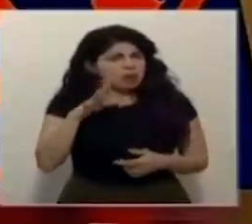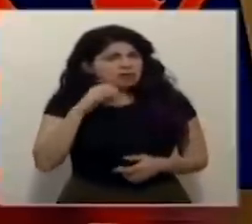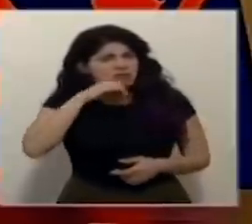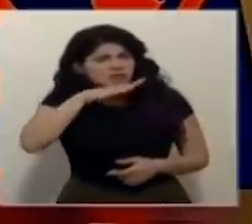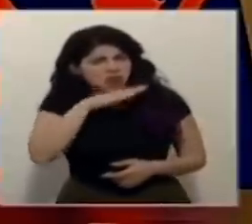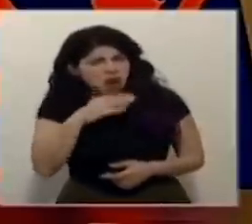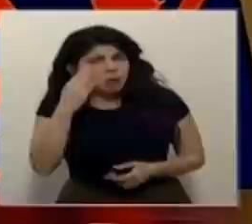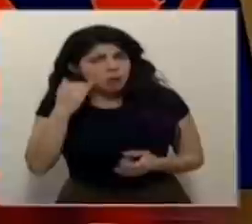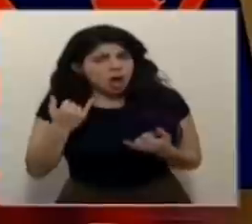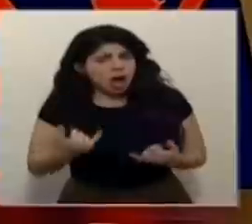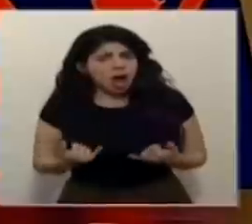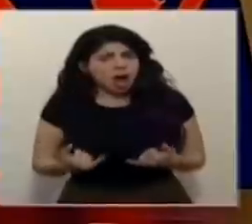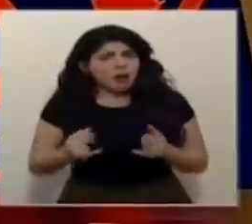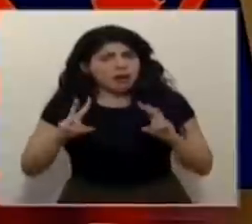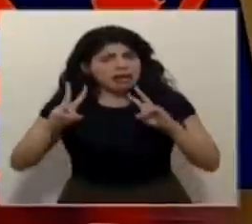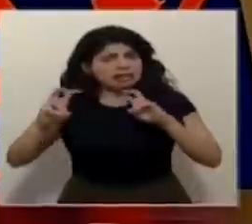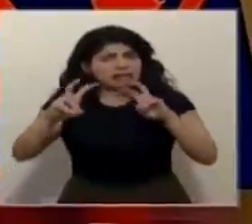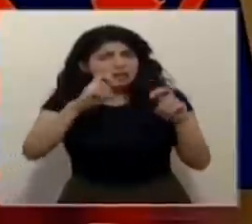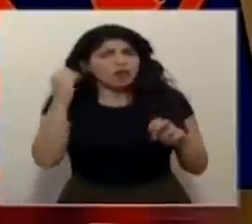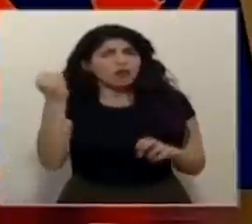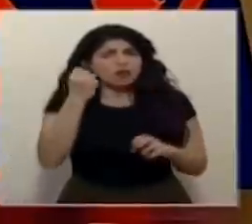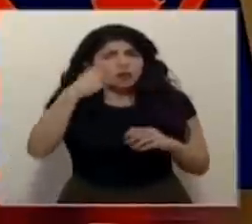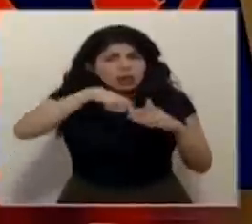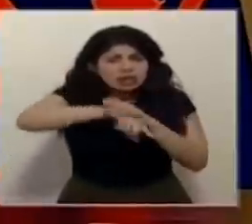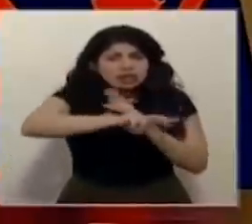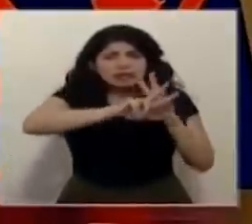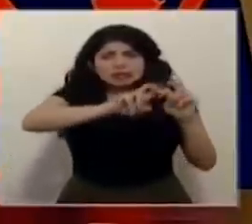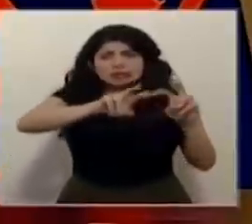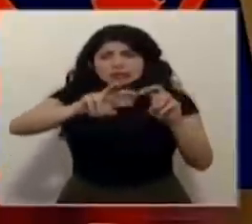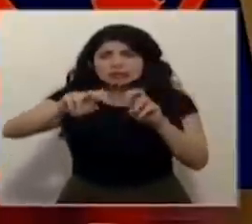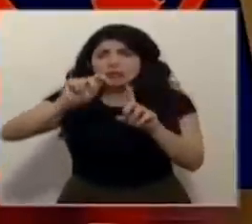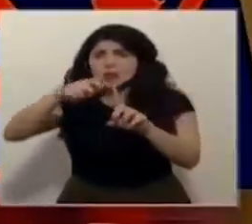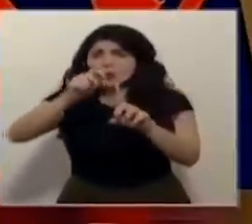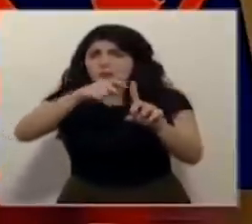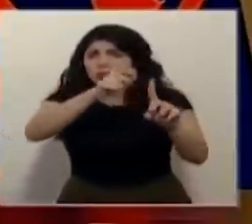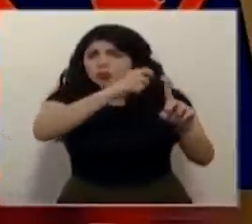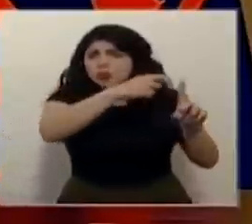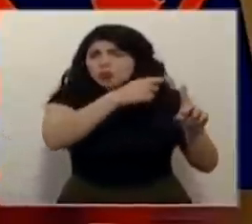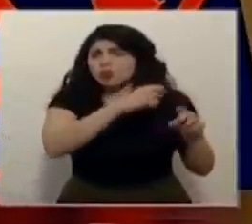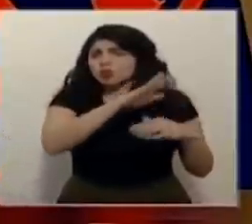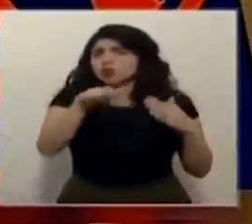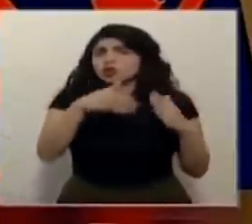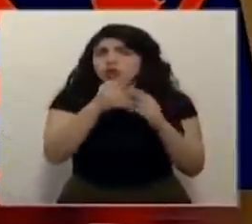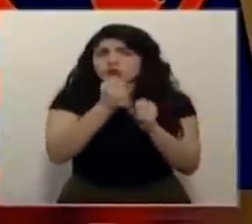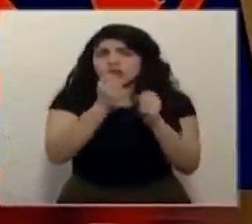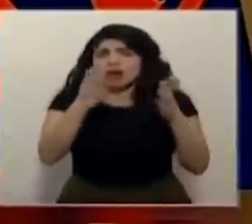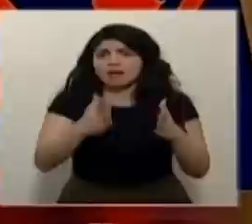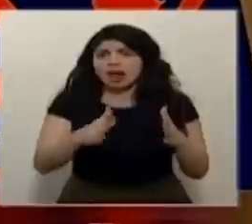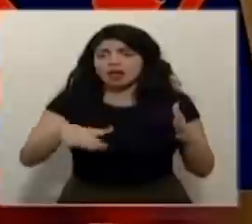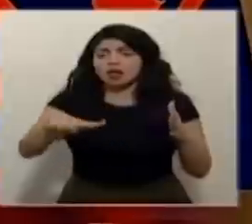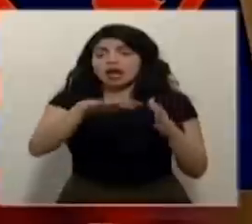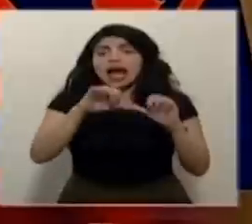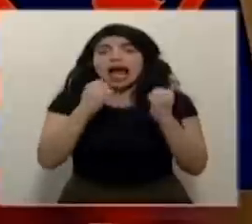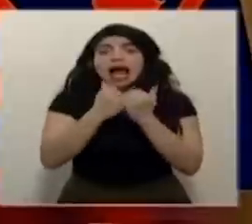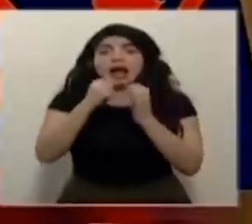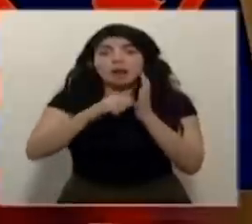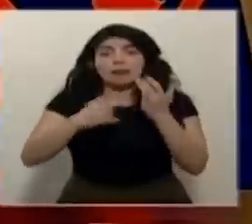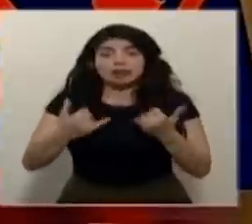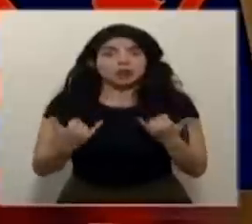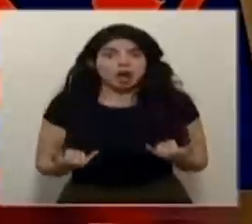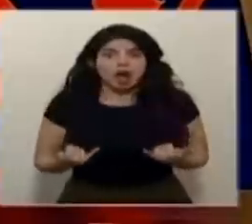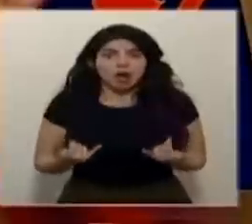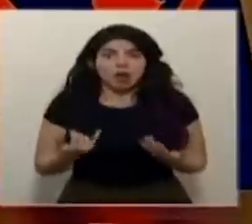estamos realizando un testeo agresivo estamos tomándole pruebas agresivamente a todos los funcionarios de sala de operaciones en estos momentos